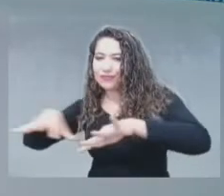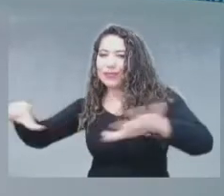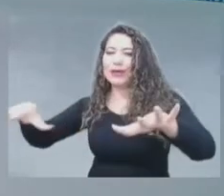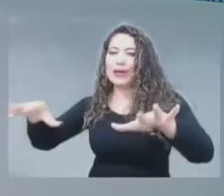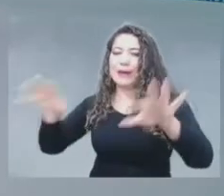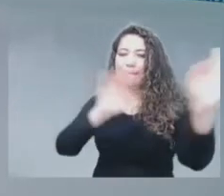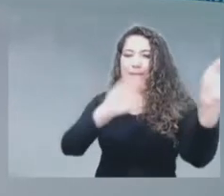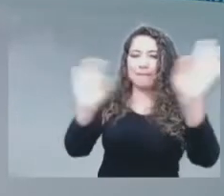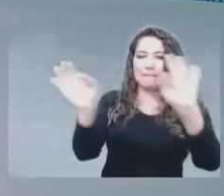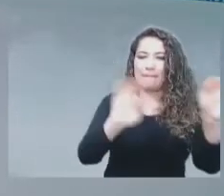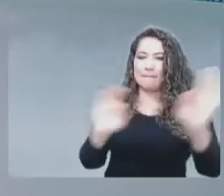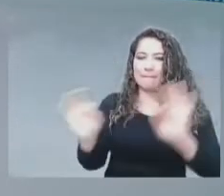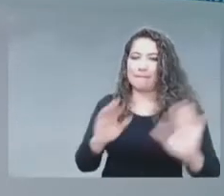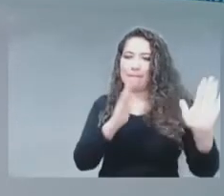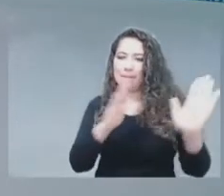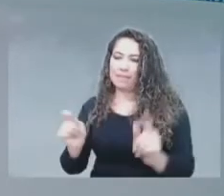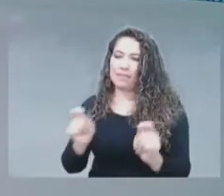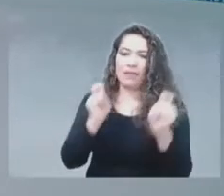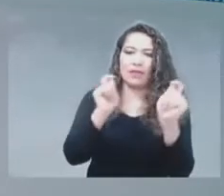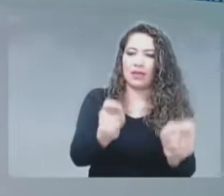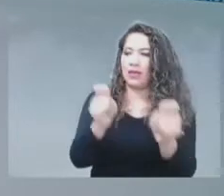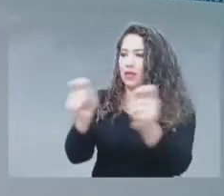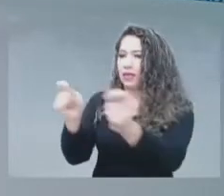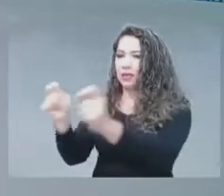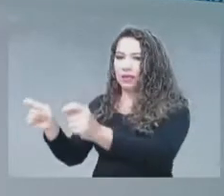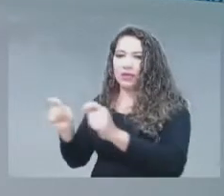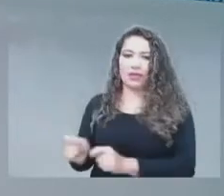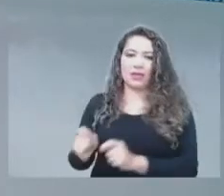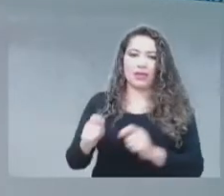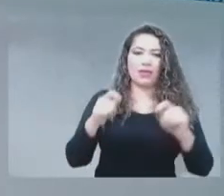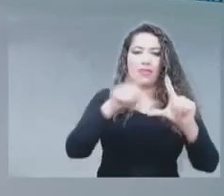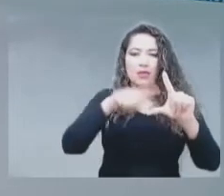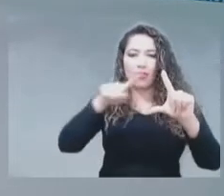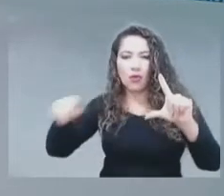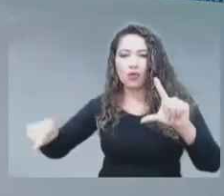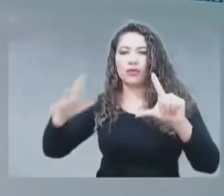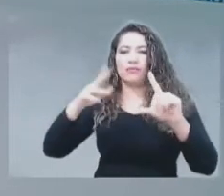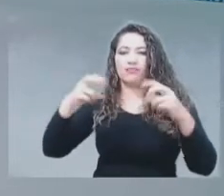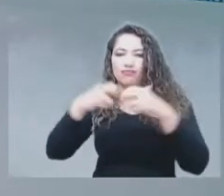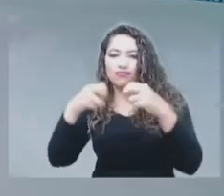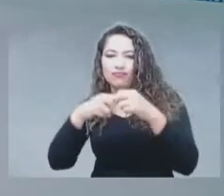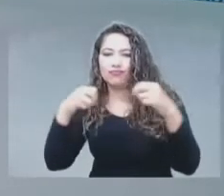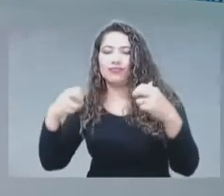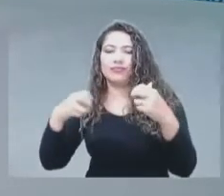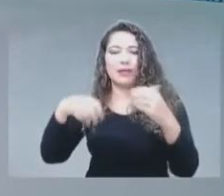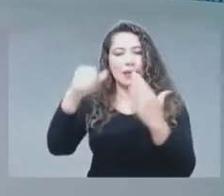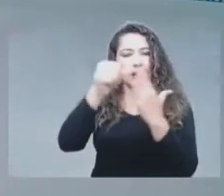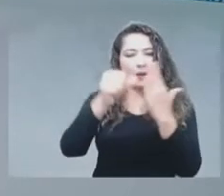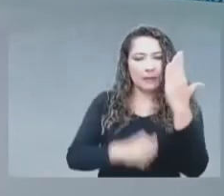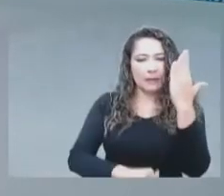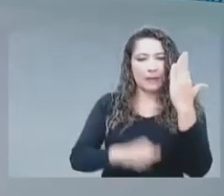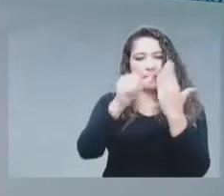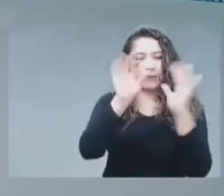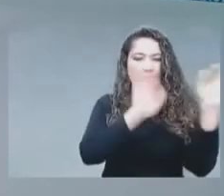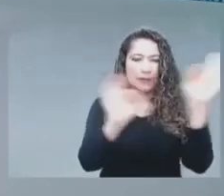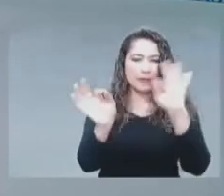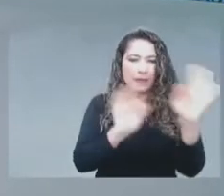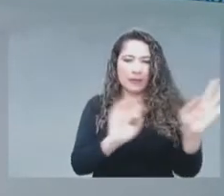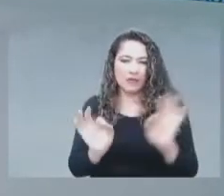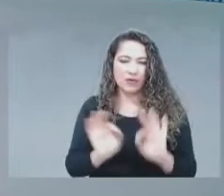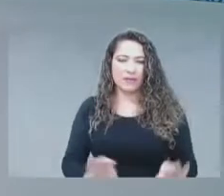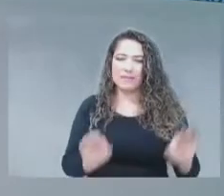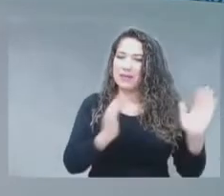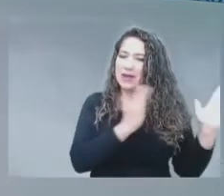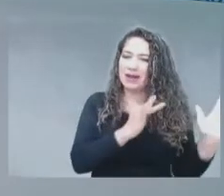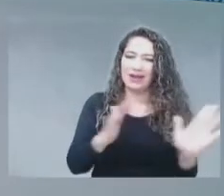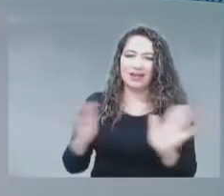asignación, es decir, generar los actos administrativos para permisos de uso, pero también, por supuesto, para poder garantizar